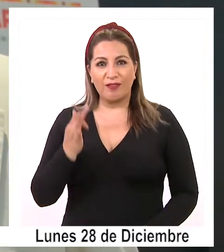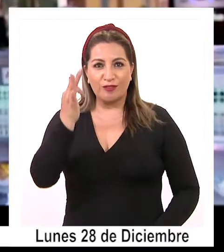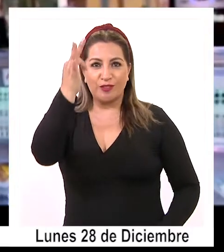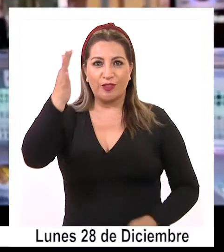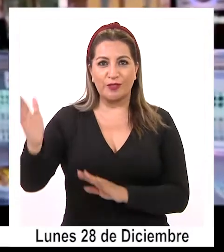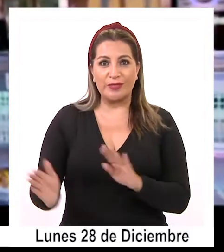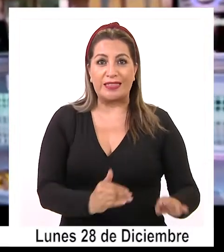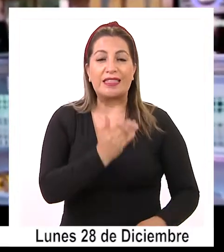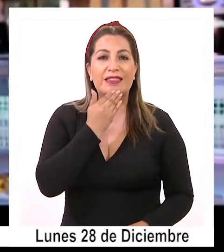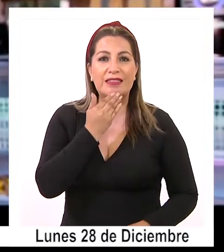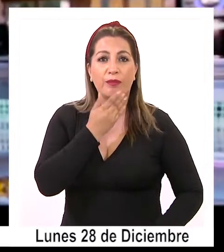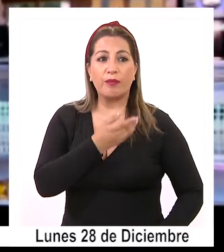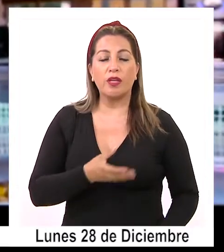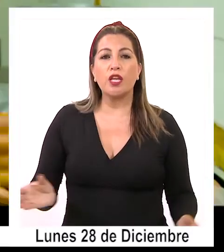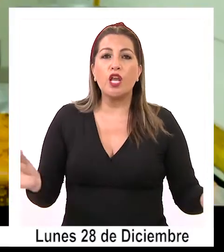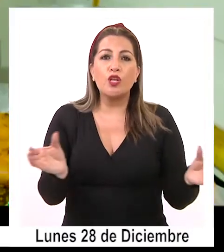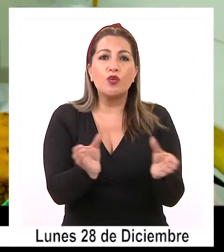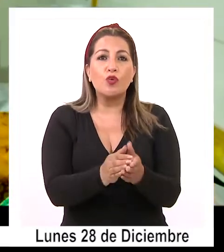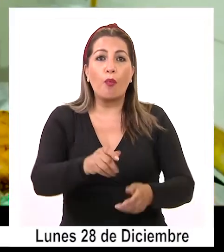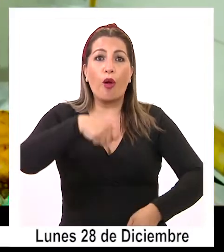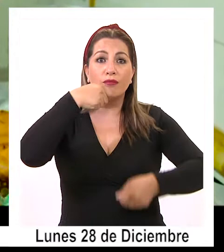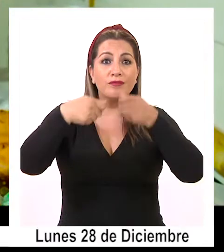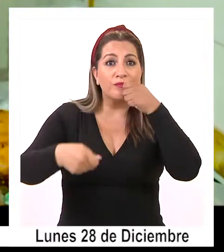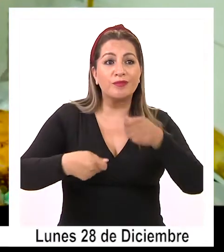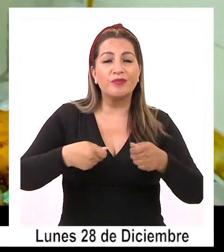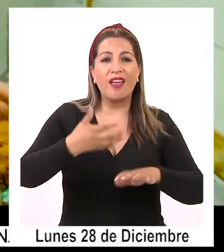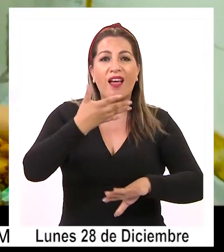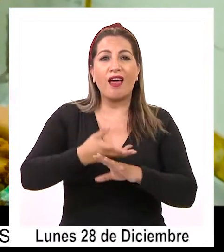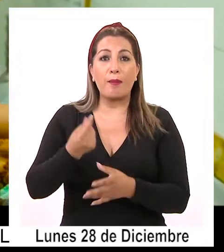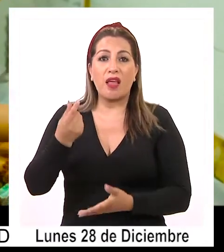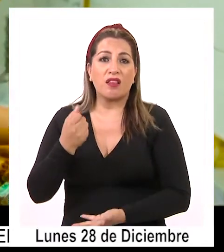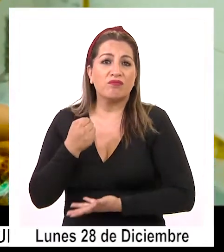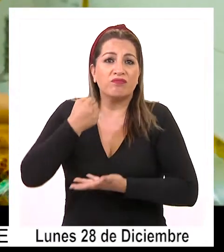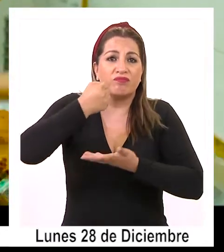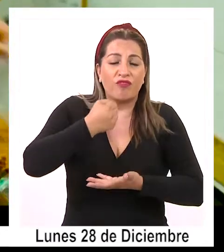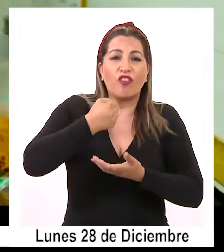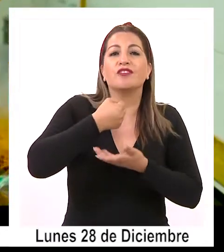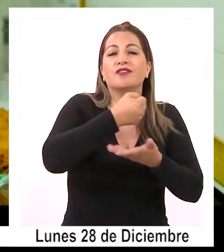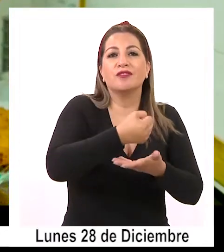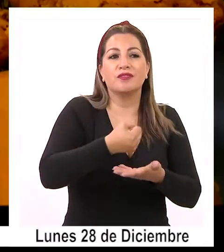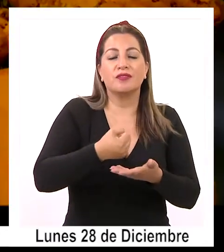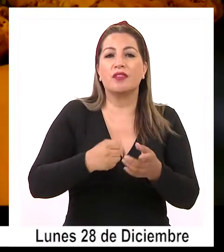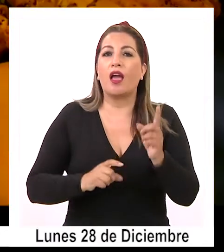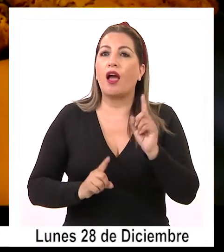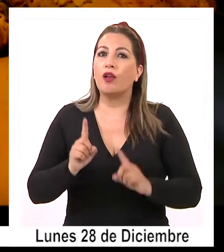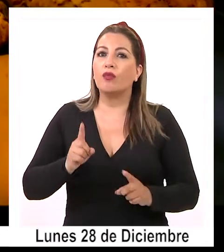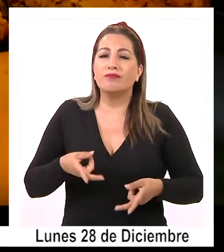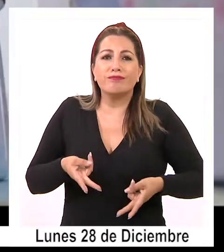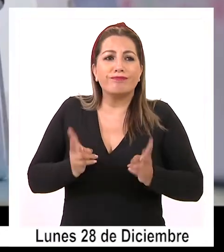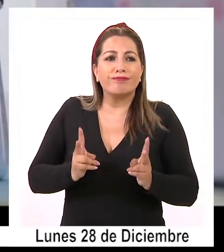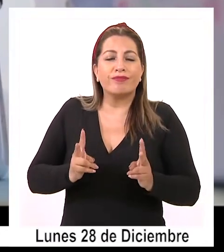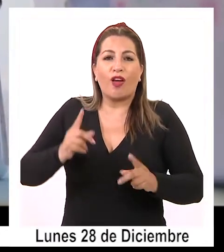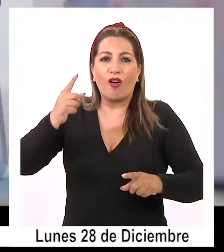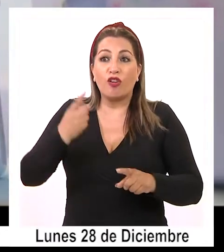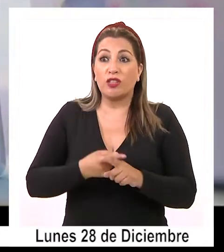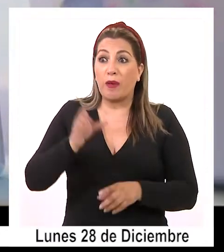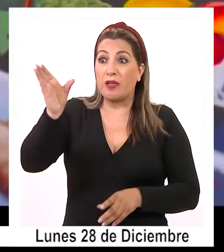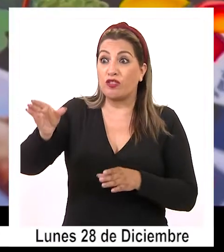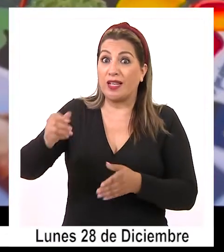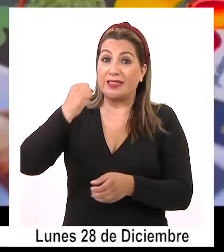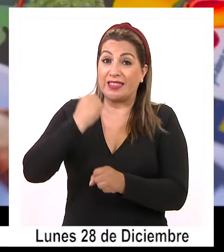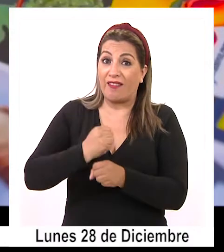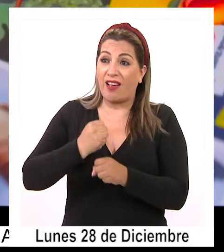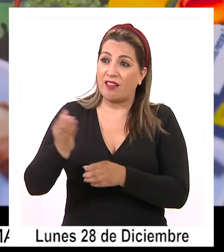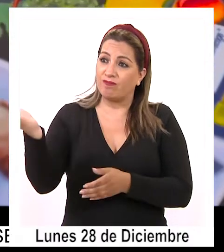el futuro. También el sector gastronómico recibió fondos en esta oportunidad, los que les permitirá recontratar